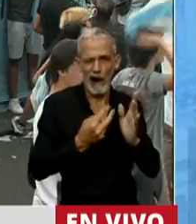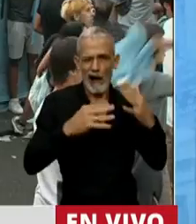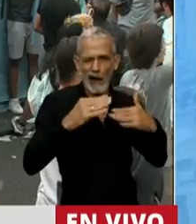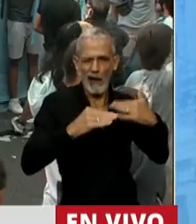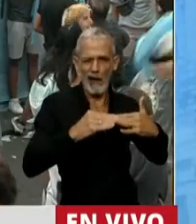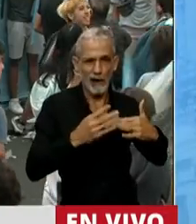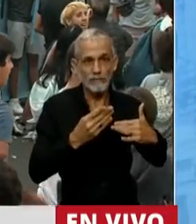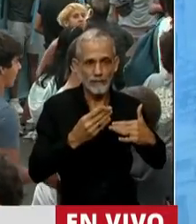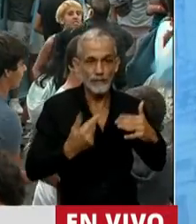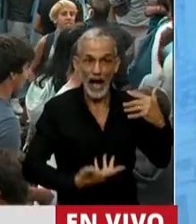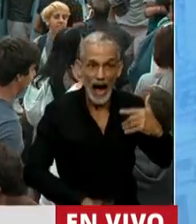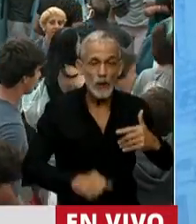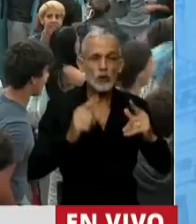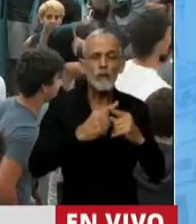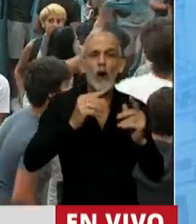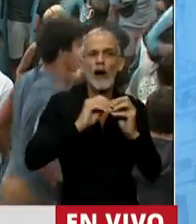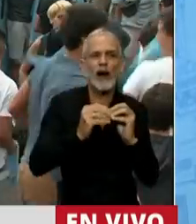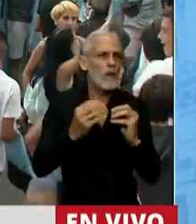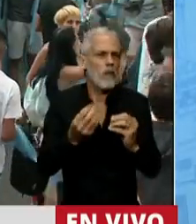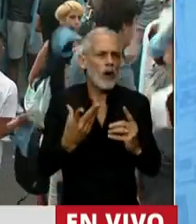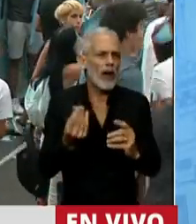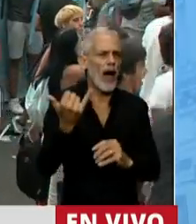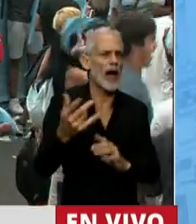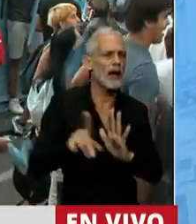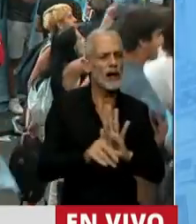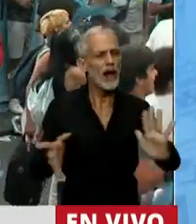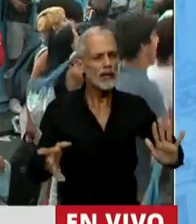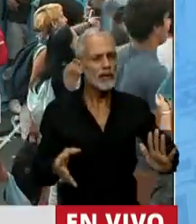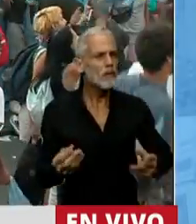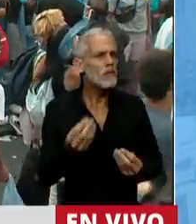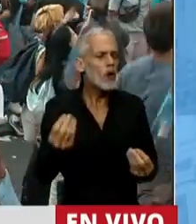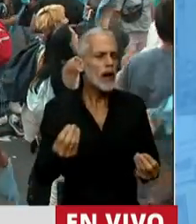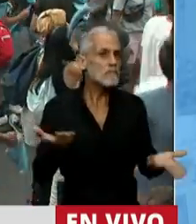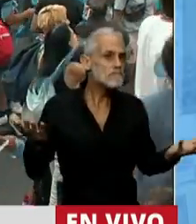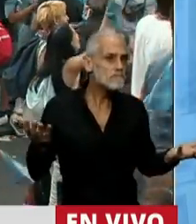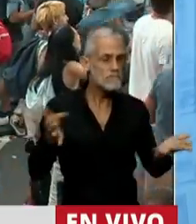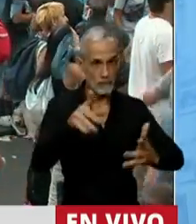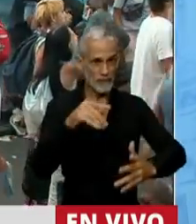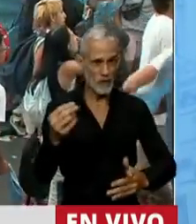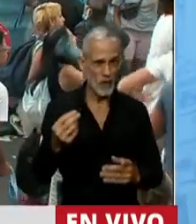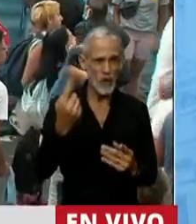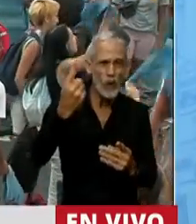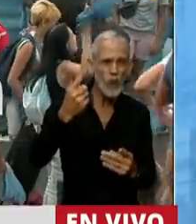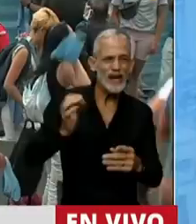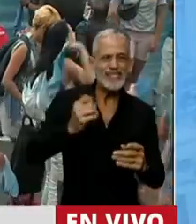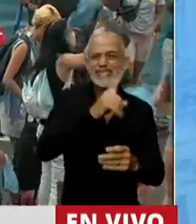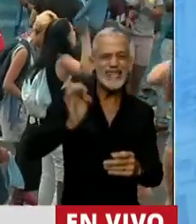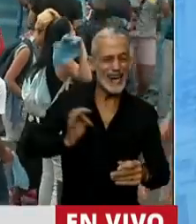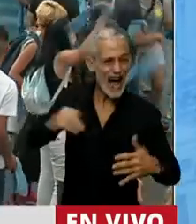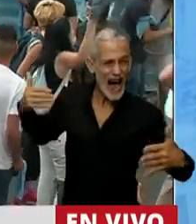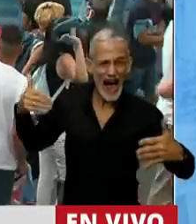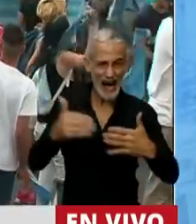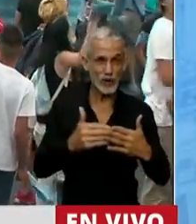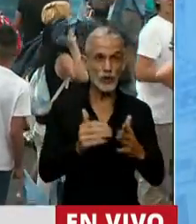estarían habilitados los abortos por causales. Si fuera como se pretende, no hubieran podido convivir un siglo completo